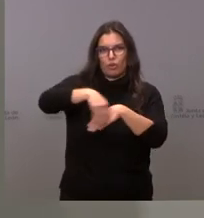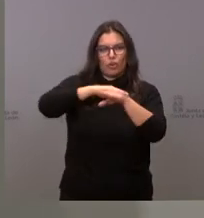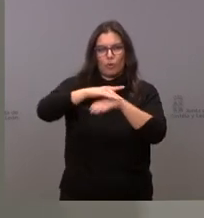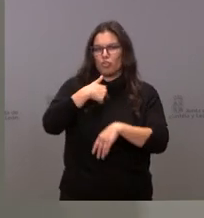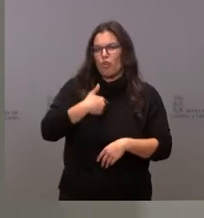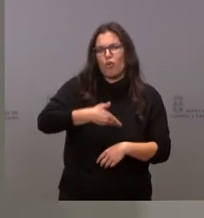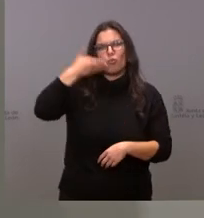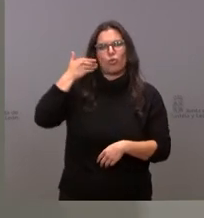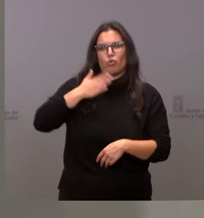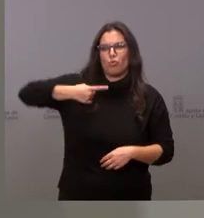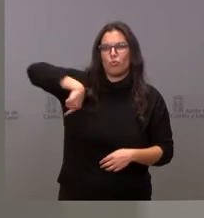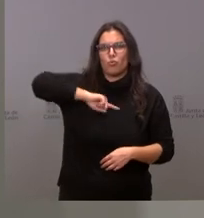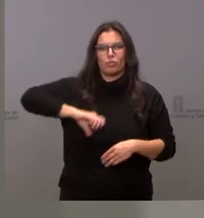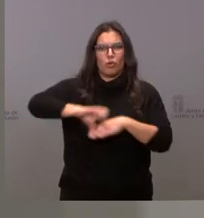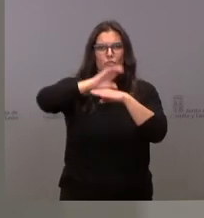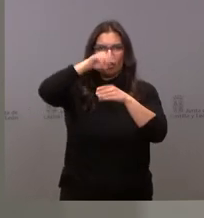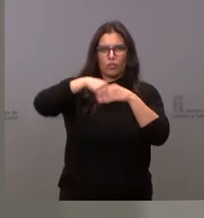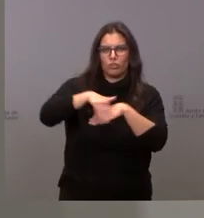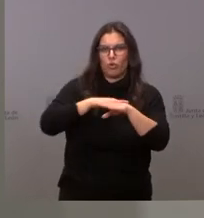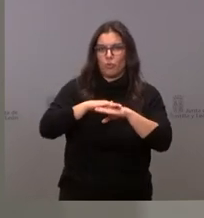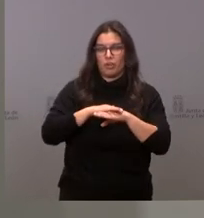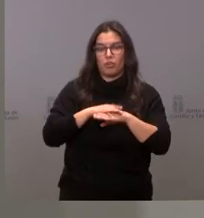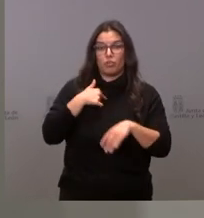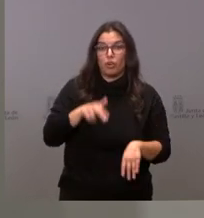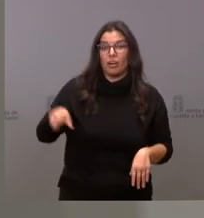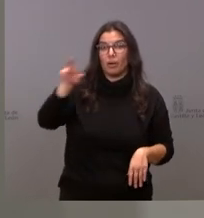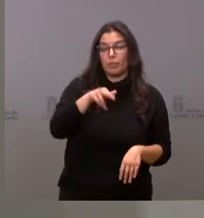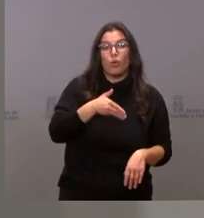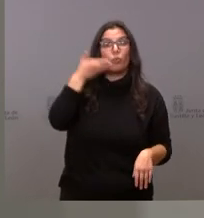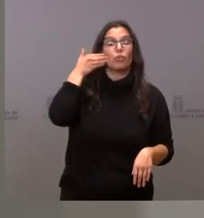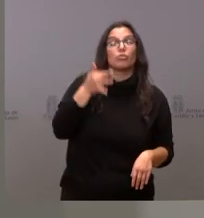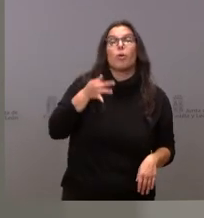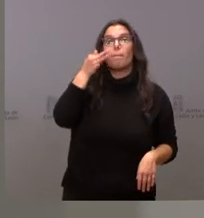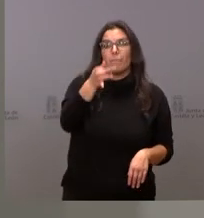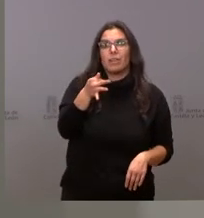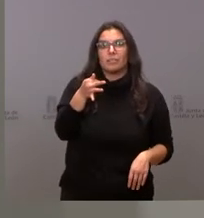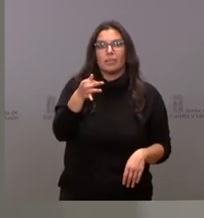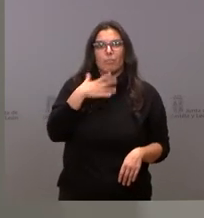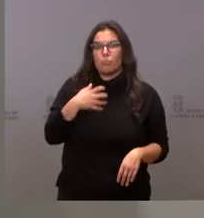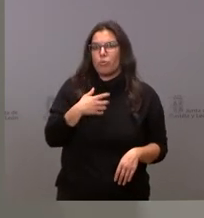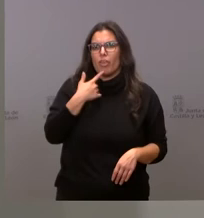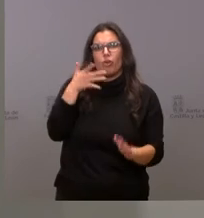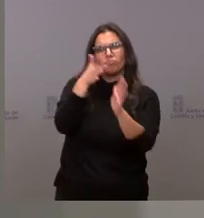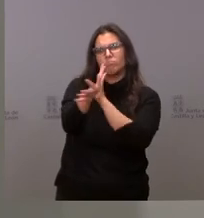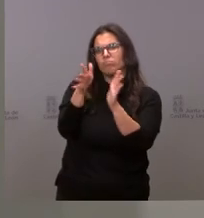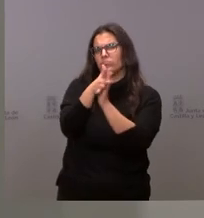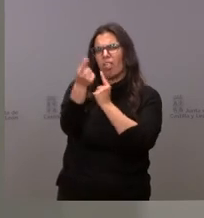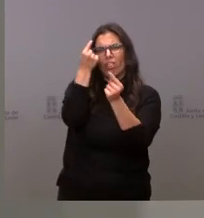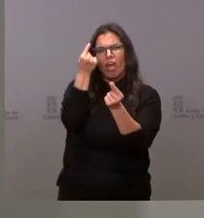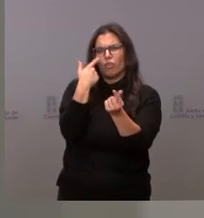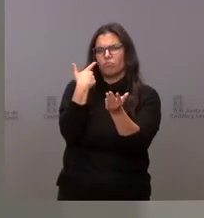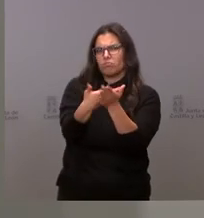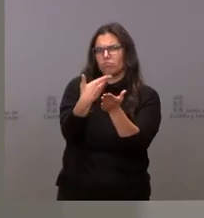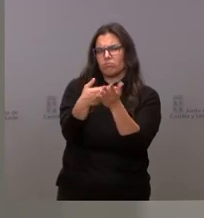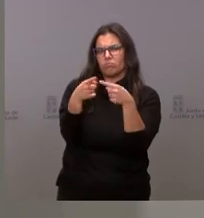de nuestros consejeros en el gobierno insisto no solo es que estoy orgulloso sino que puedo sentarme delante de cualquiera y ponerle los números y